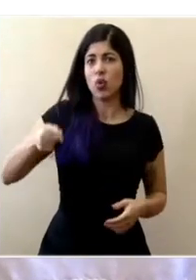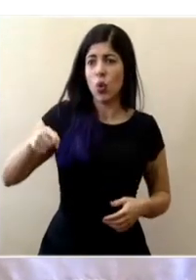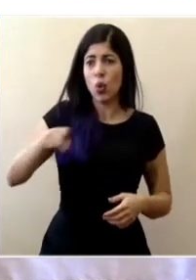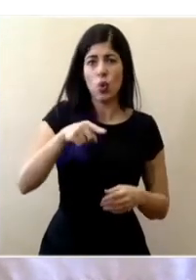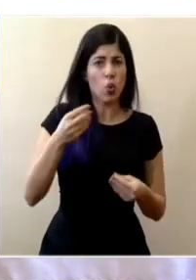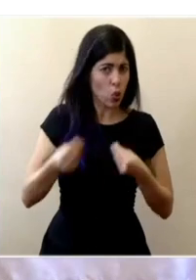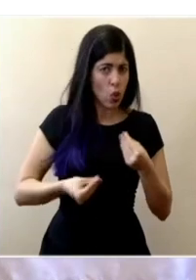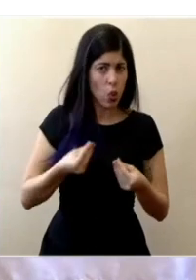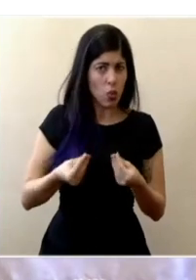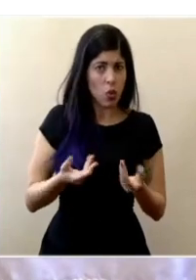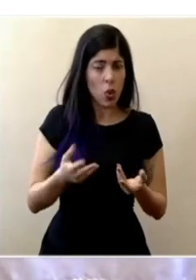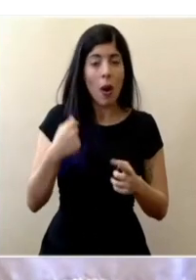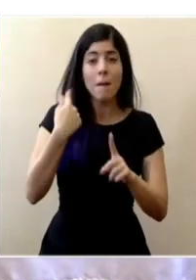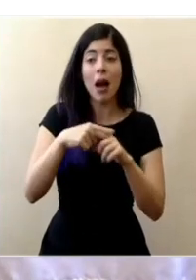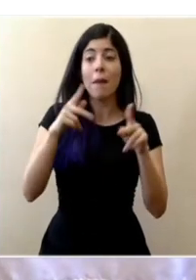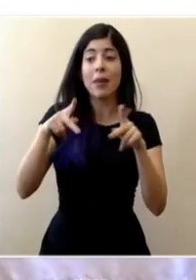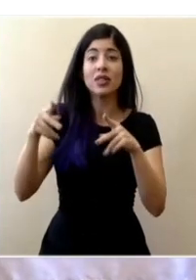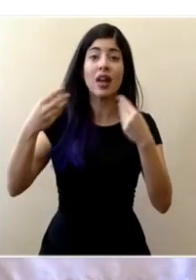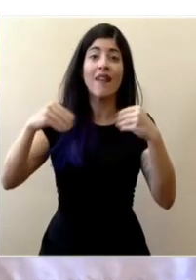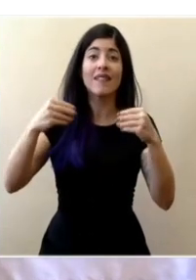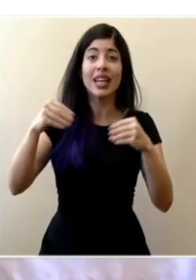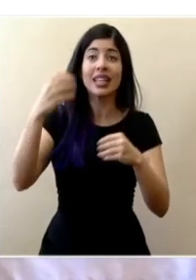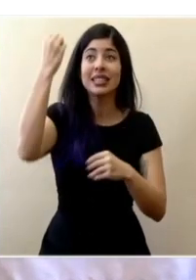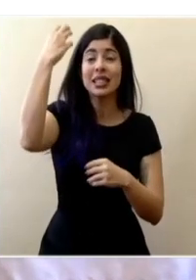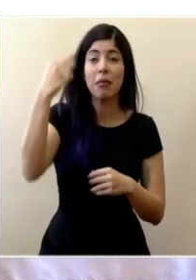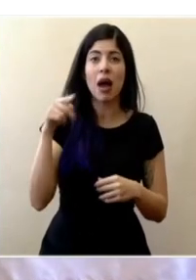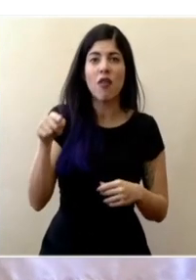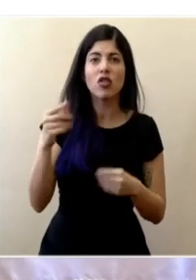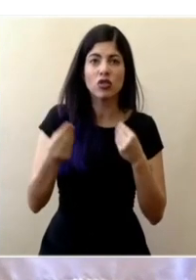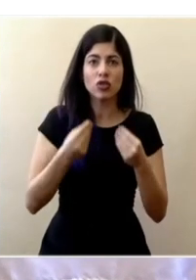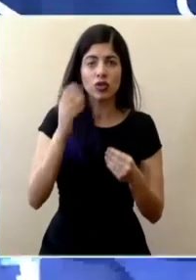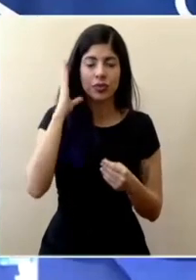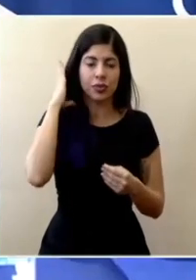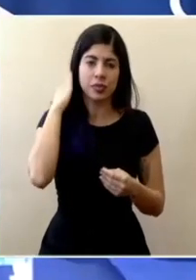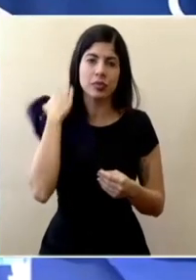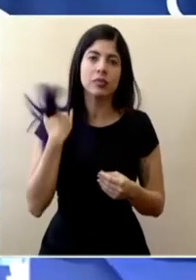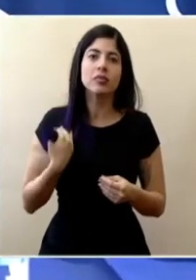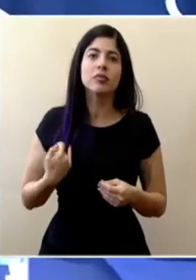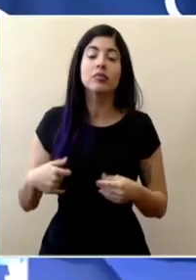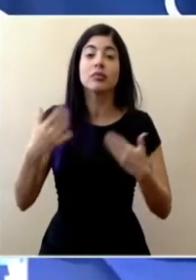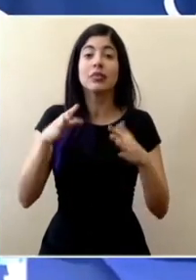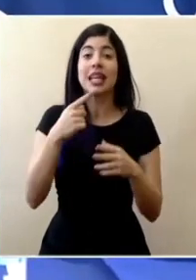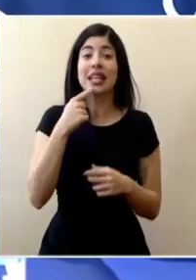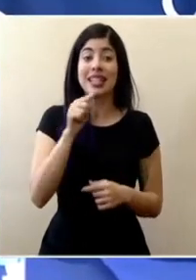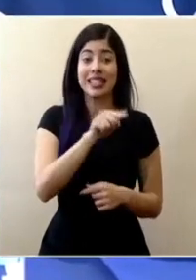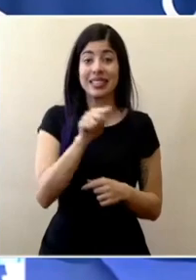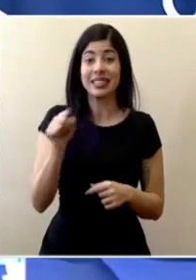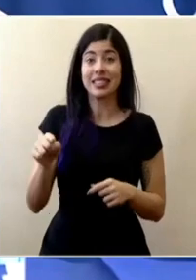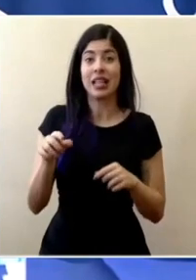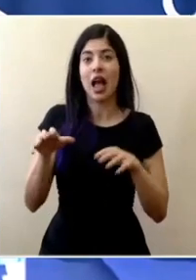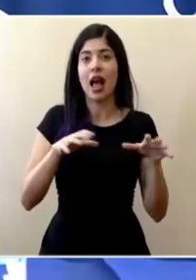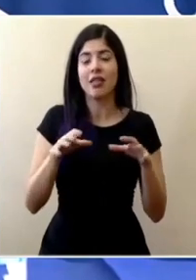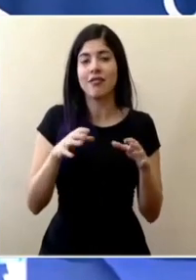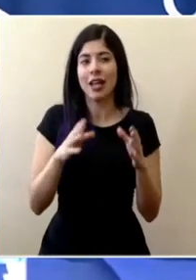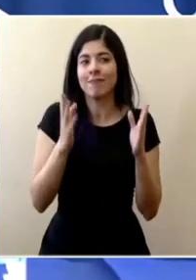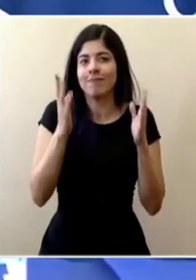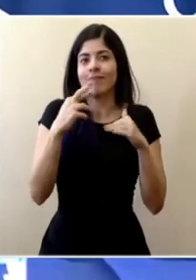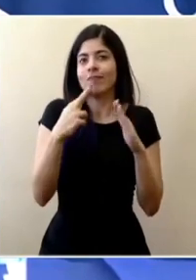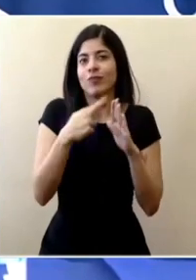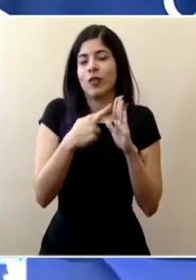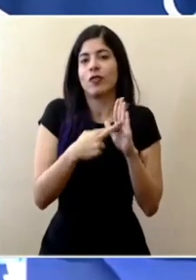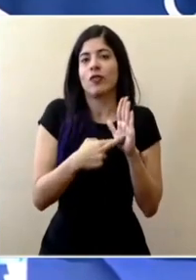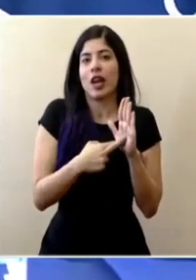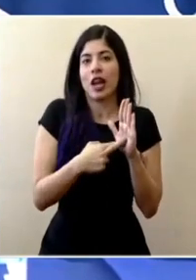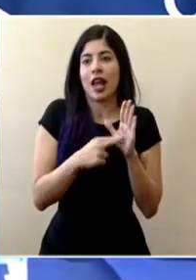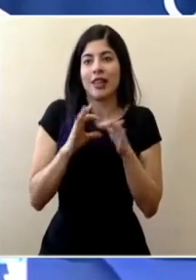para ellos y quienes están haciendo ventas en los semáforos bueno ya hemos dicho son en realidad actividades que no están reguladas que están fuera de la